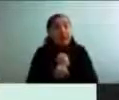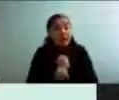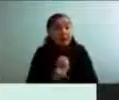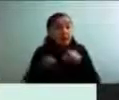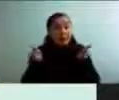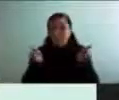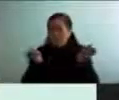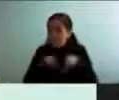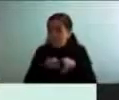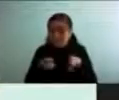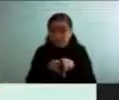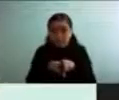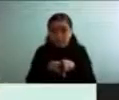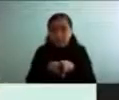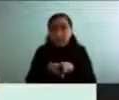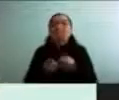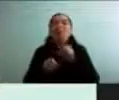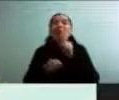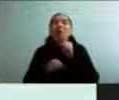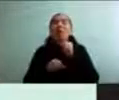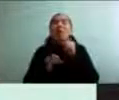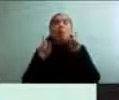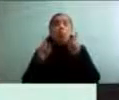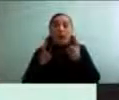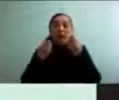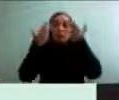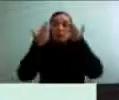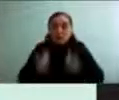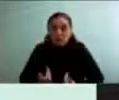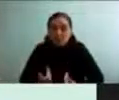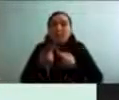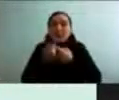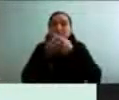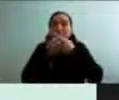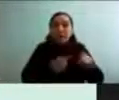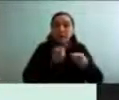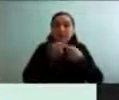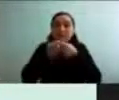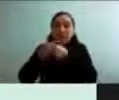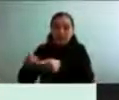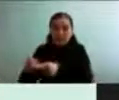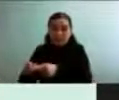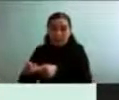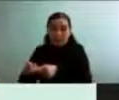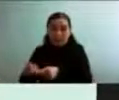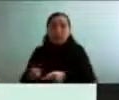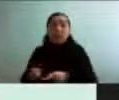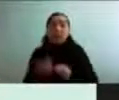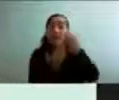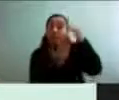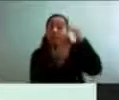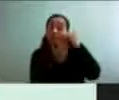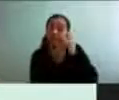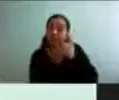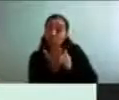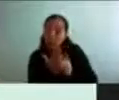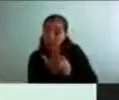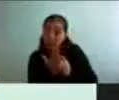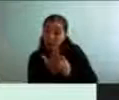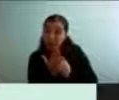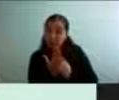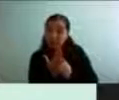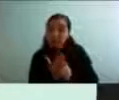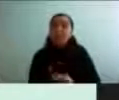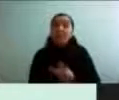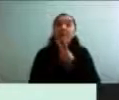misma edad funcional. Entonces es importante considerar esto, y el programa de Vivi Frey, que está hecho en